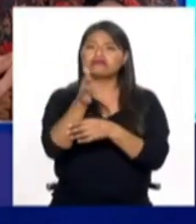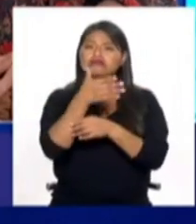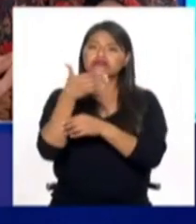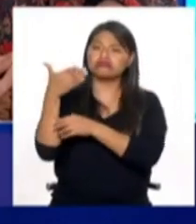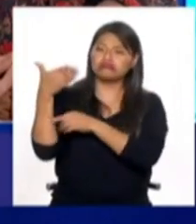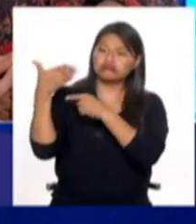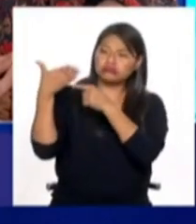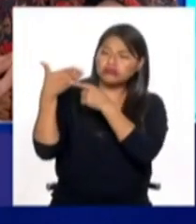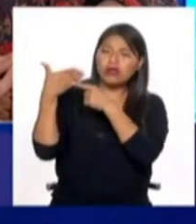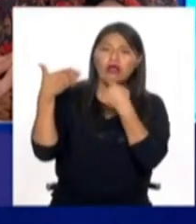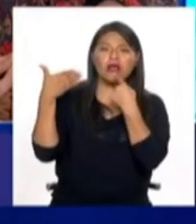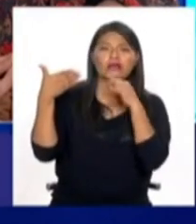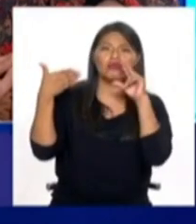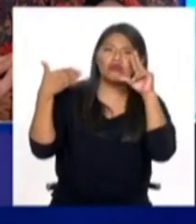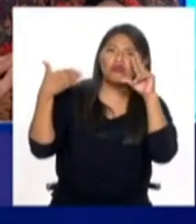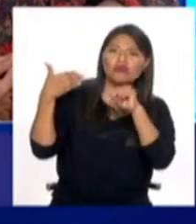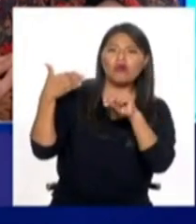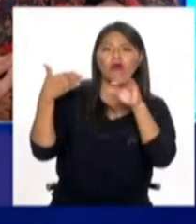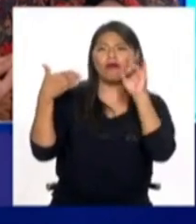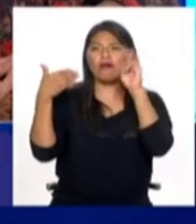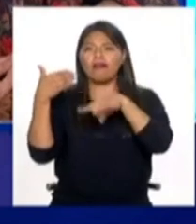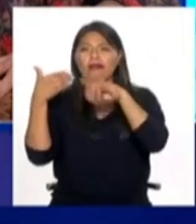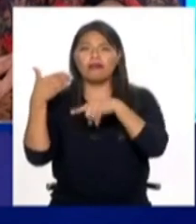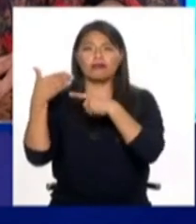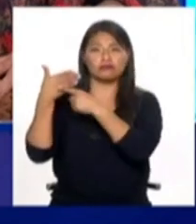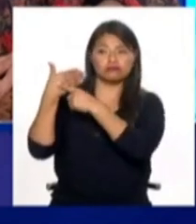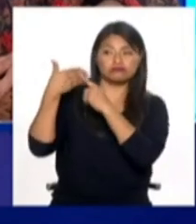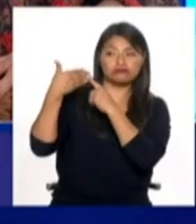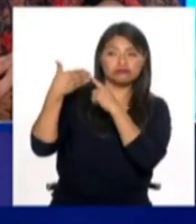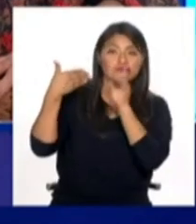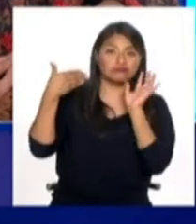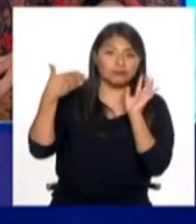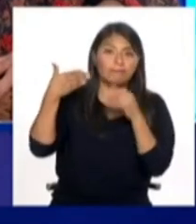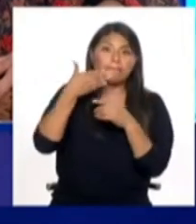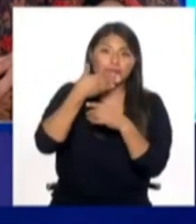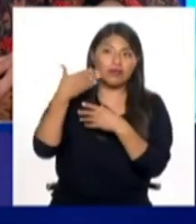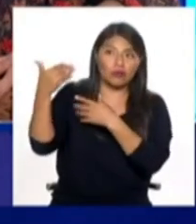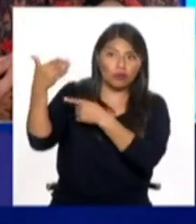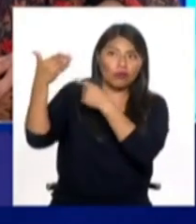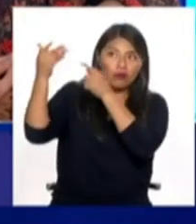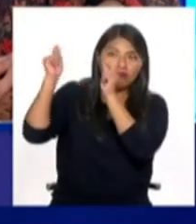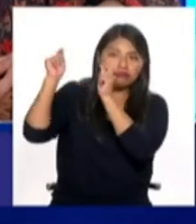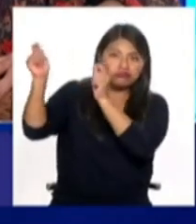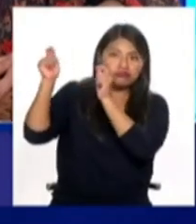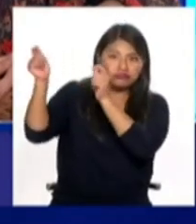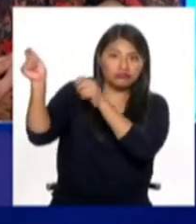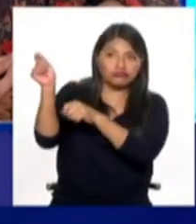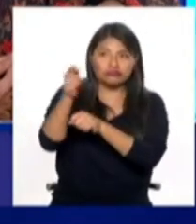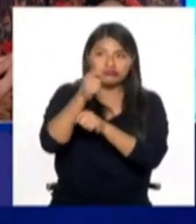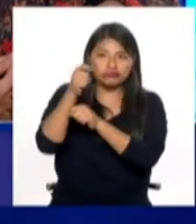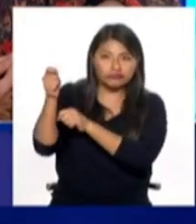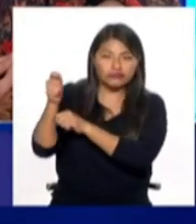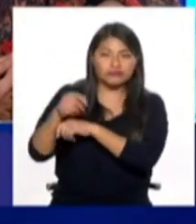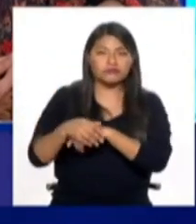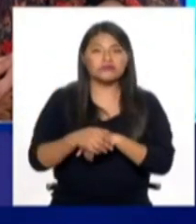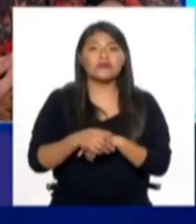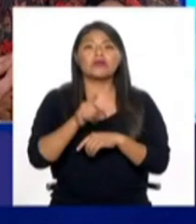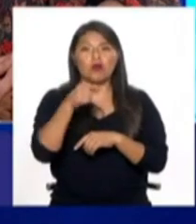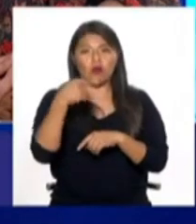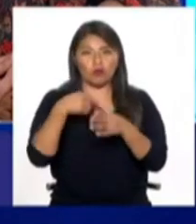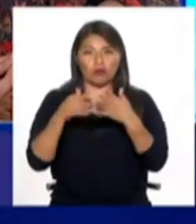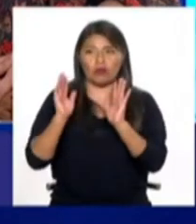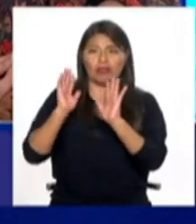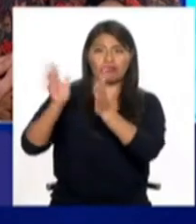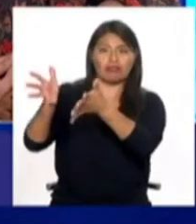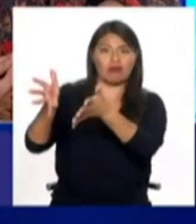que diga no al racismo si es que de banderolas hablamos. Y no estoy diciendo que no se acompañe,